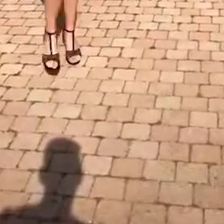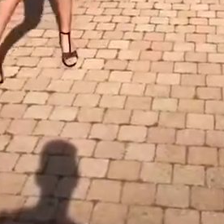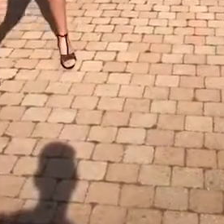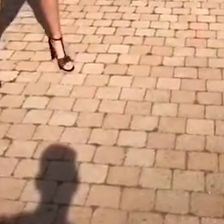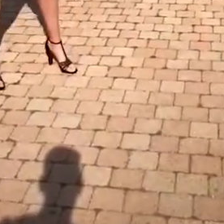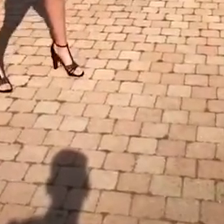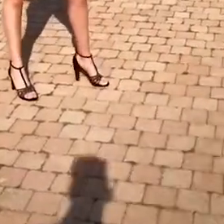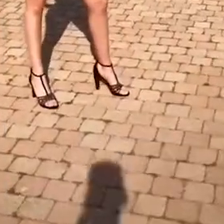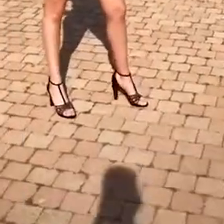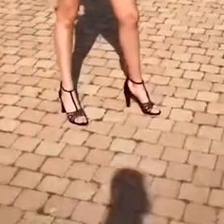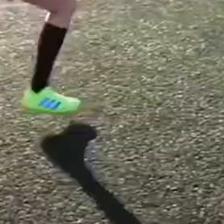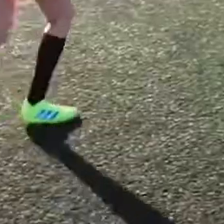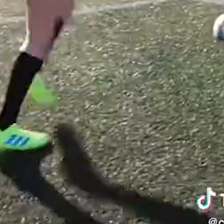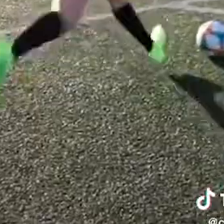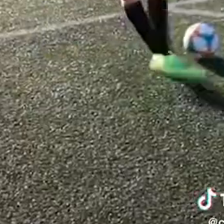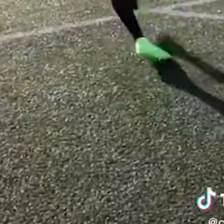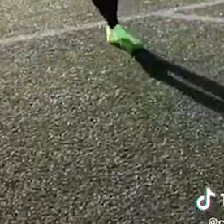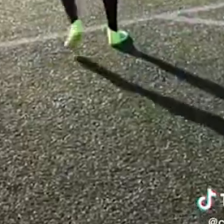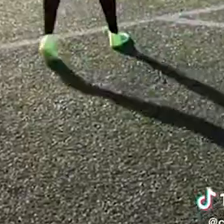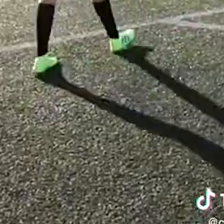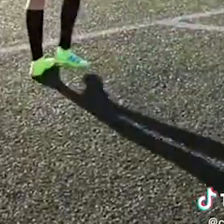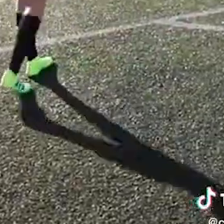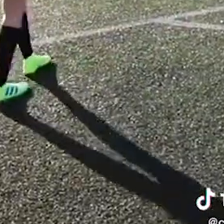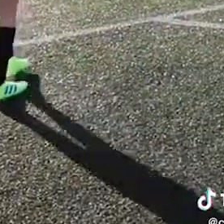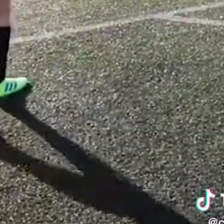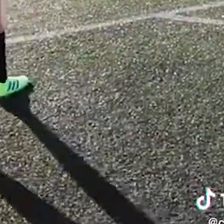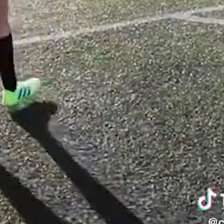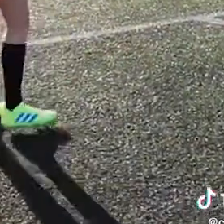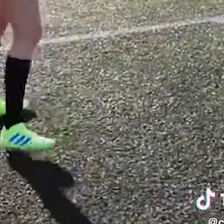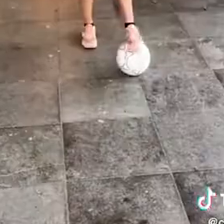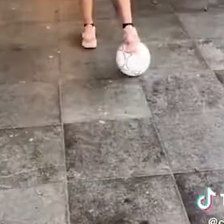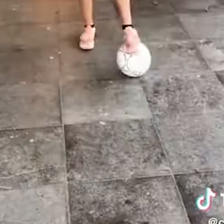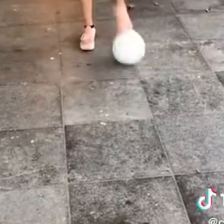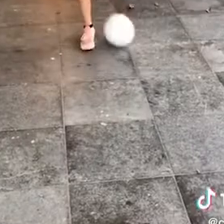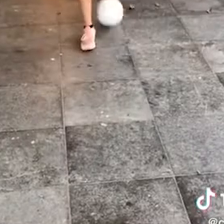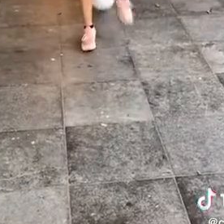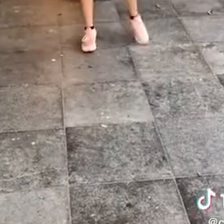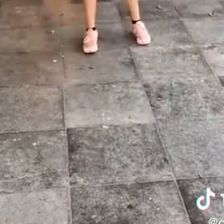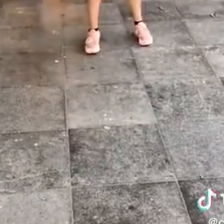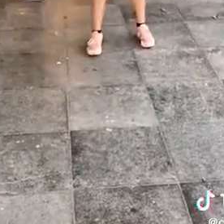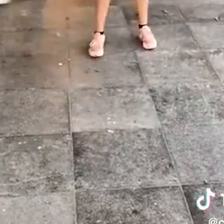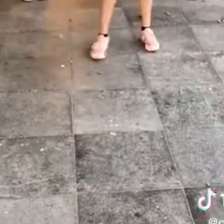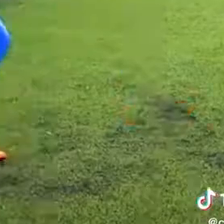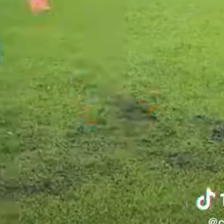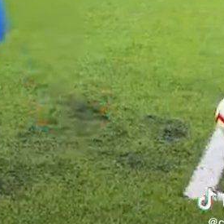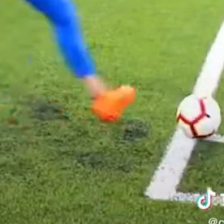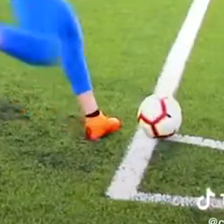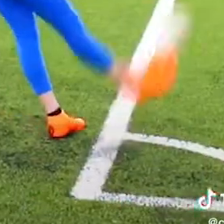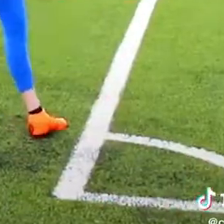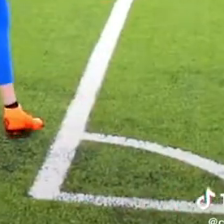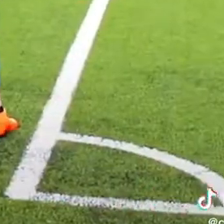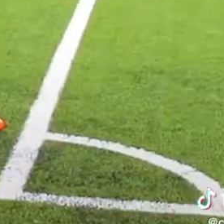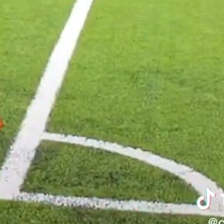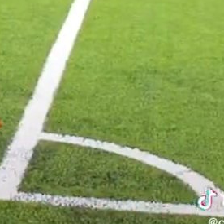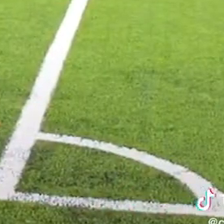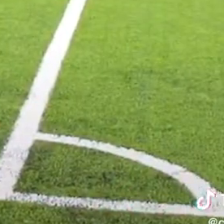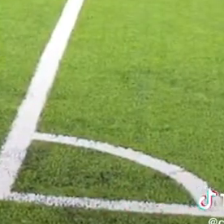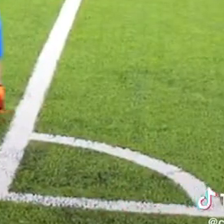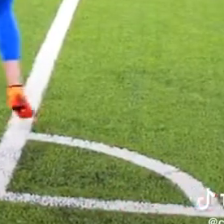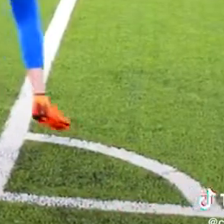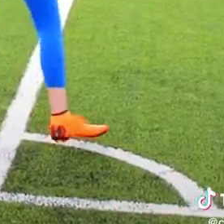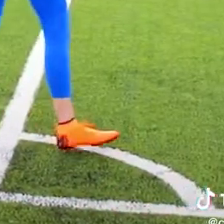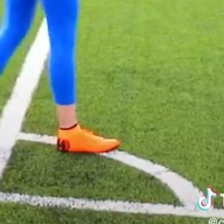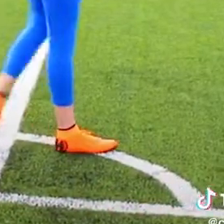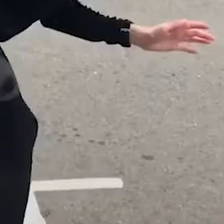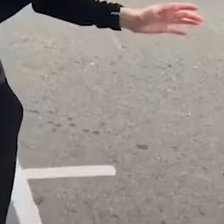mire lo que vos estás haciendo porque normalmente lo que nos interesa es saber el proceso de lo que hiciste o la técnica de por ejemplo